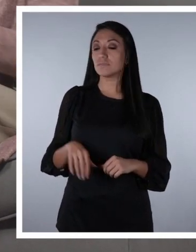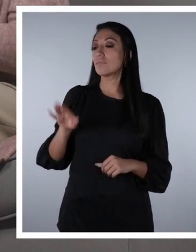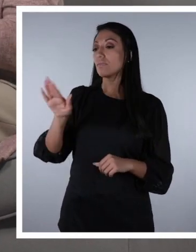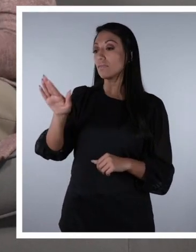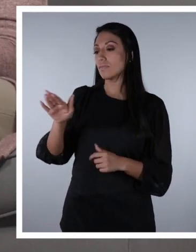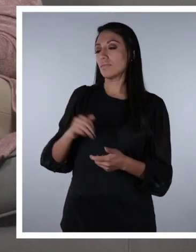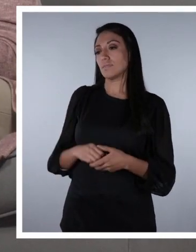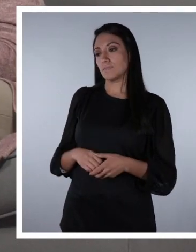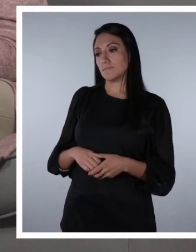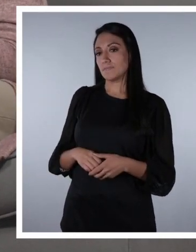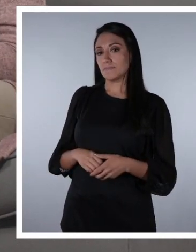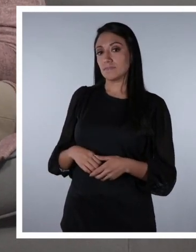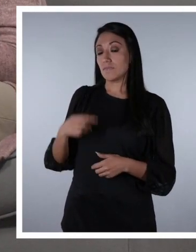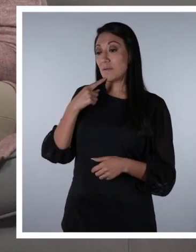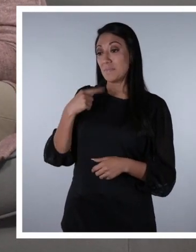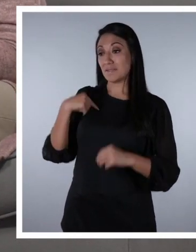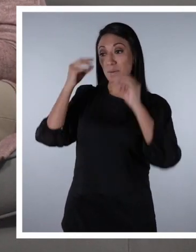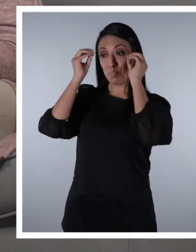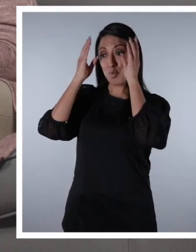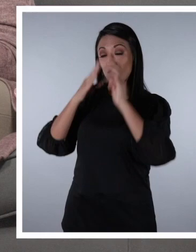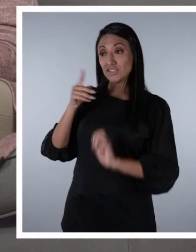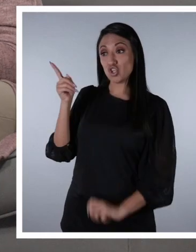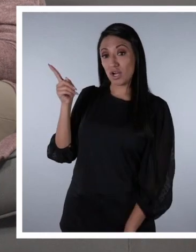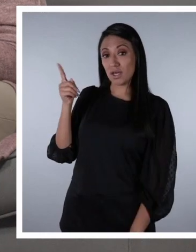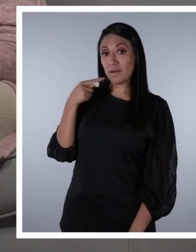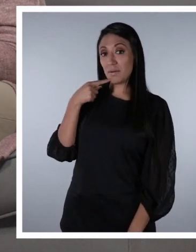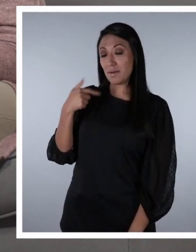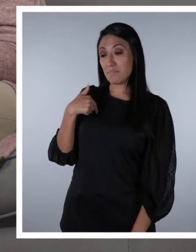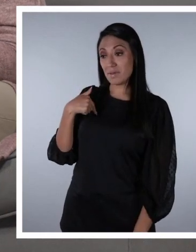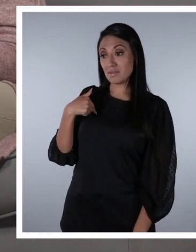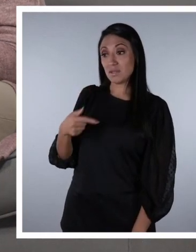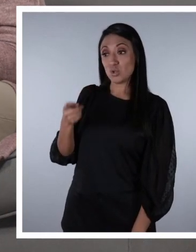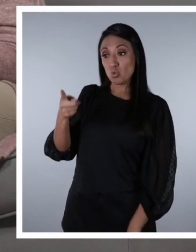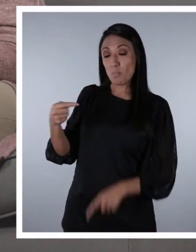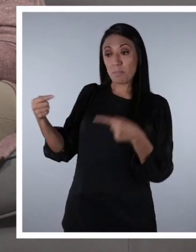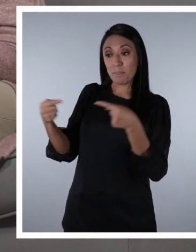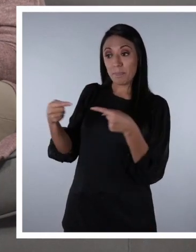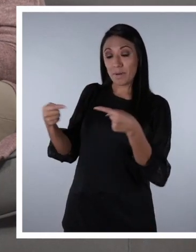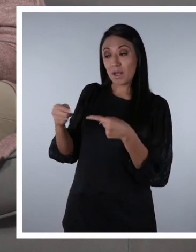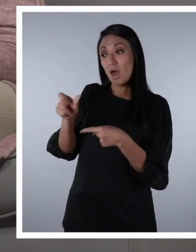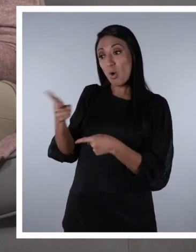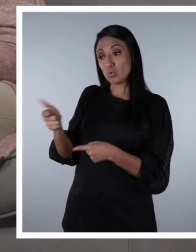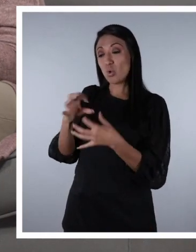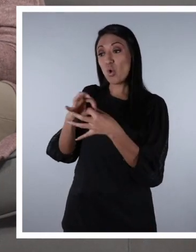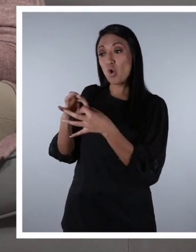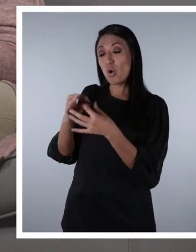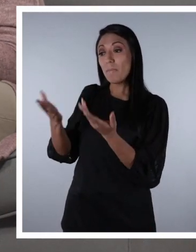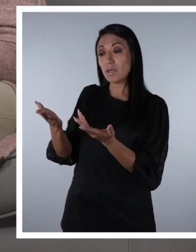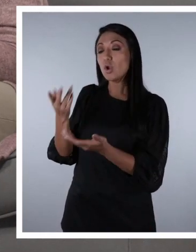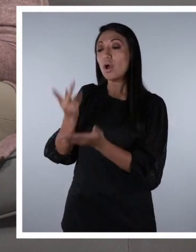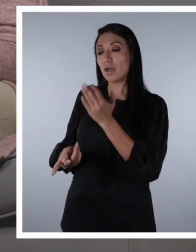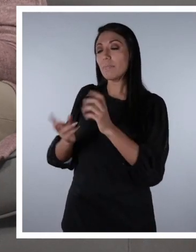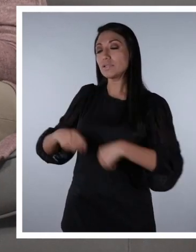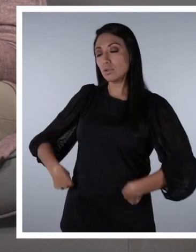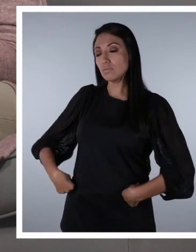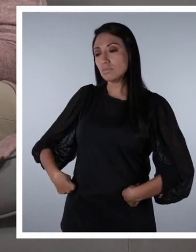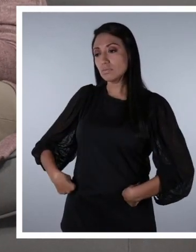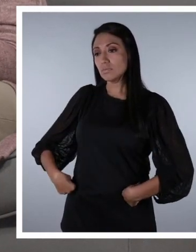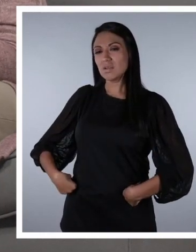Mi amor, me acaba de llamar la profe y me dijo que hoy te peleaste con Rafa. ¿Qué pasó?